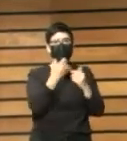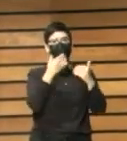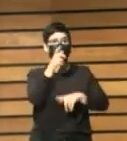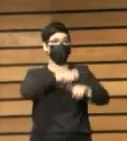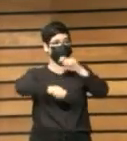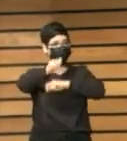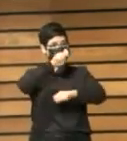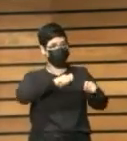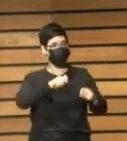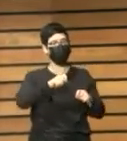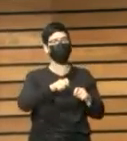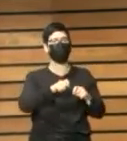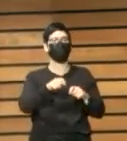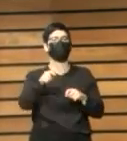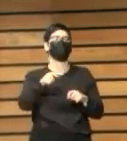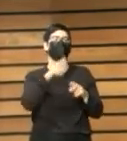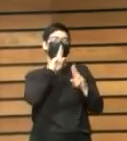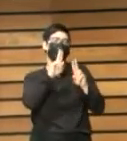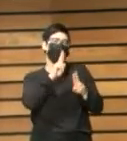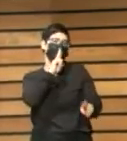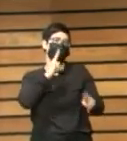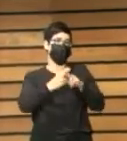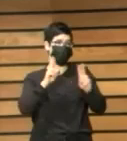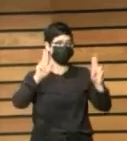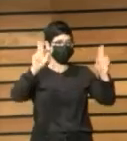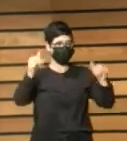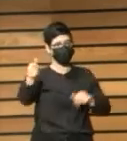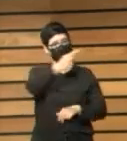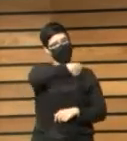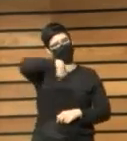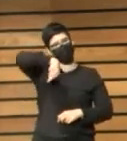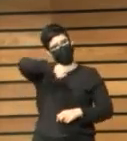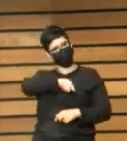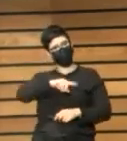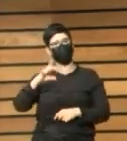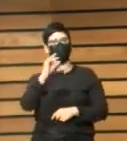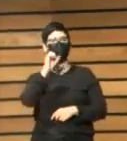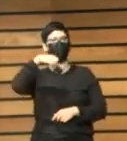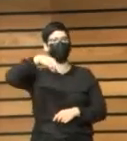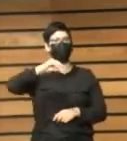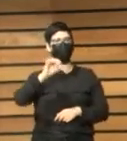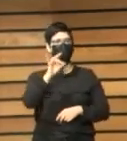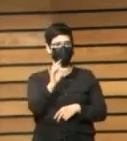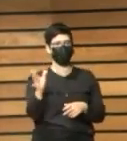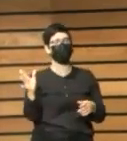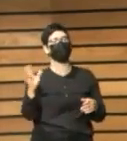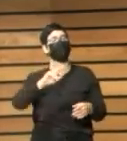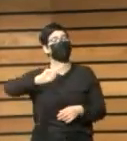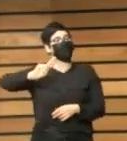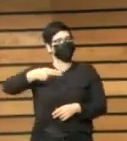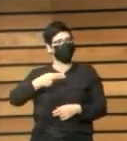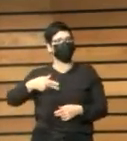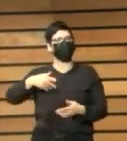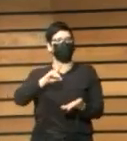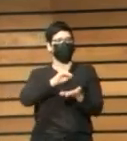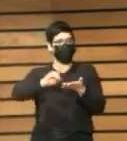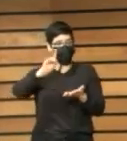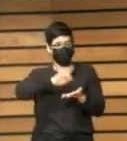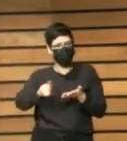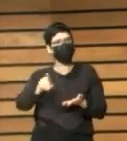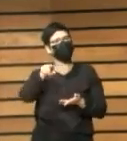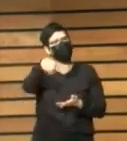Digital y en muchas comunidades autónomas esta red de telecentros tiene sus